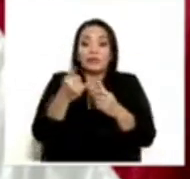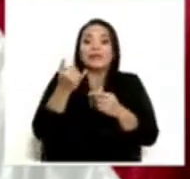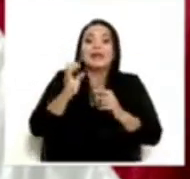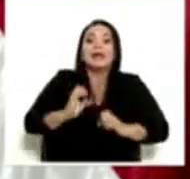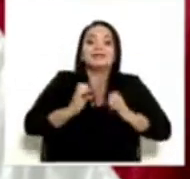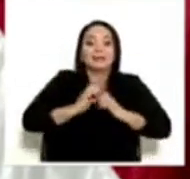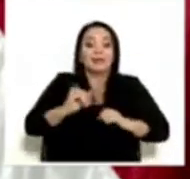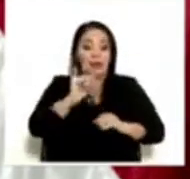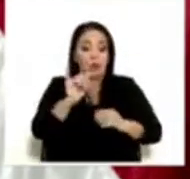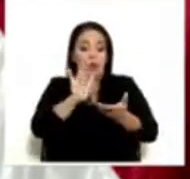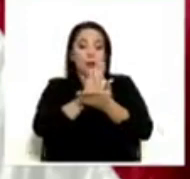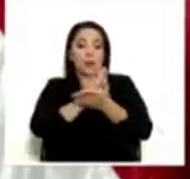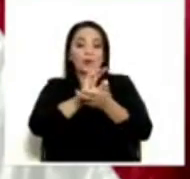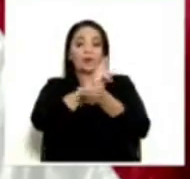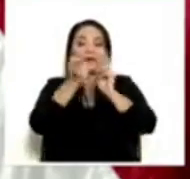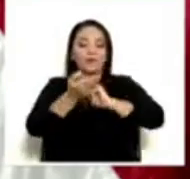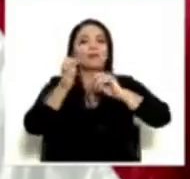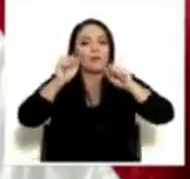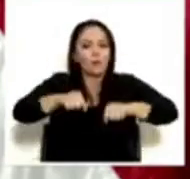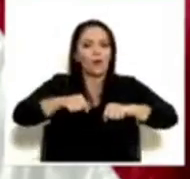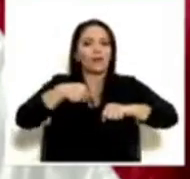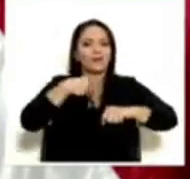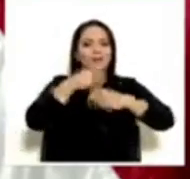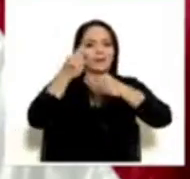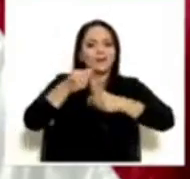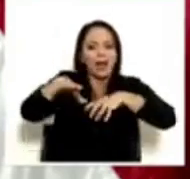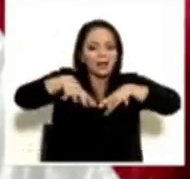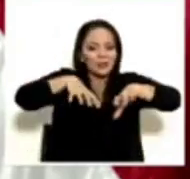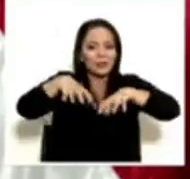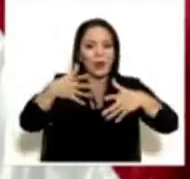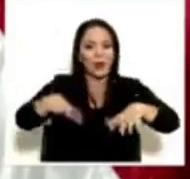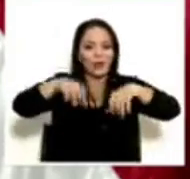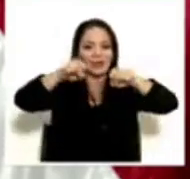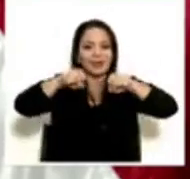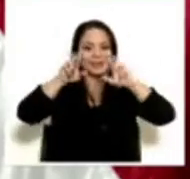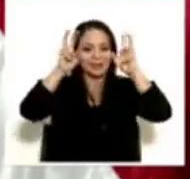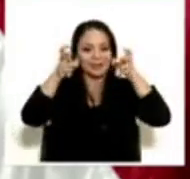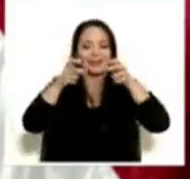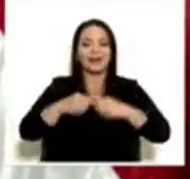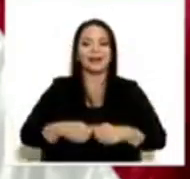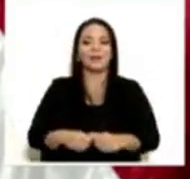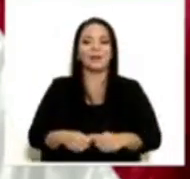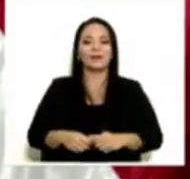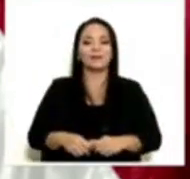instrumentos para poder accionar en ese tema. Y,